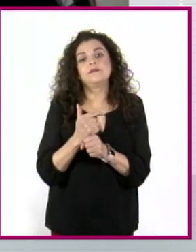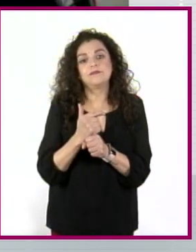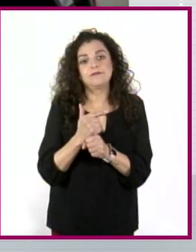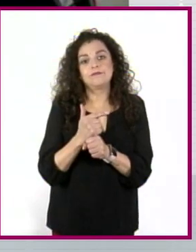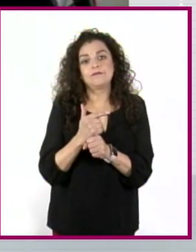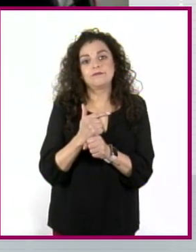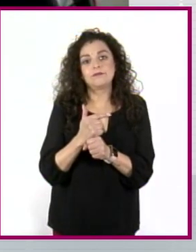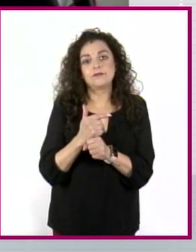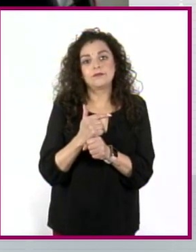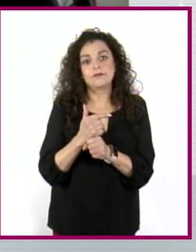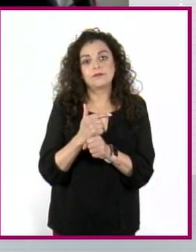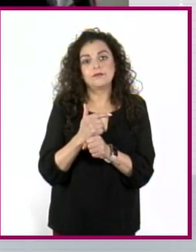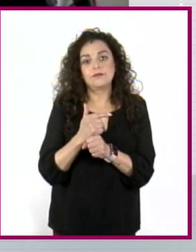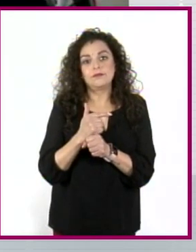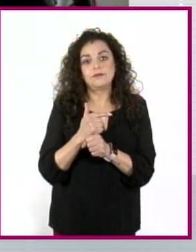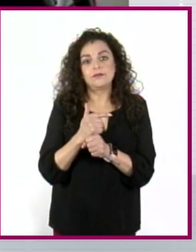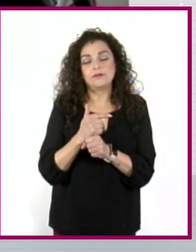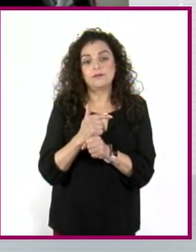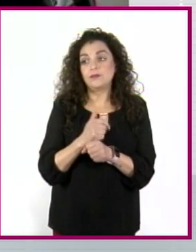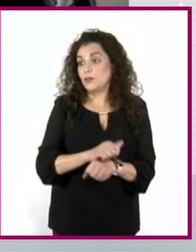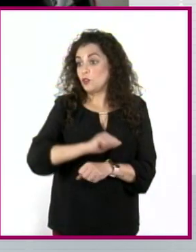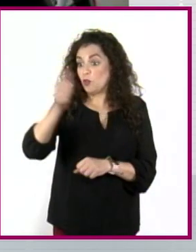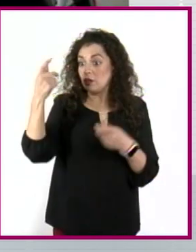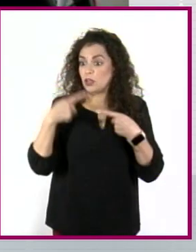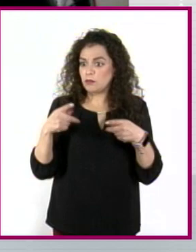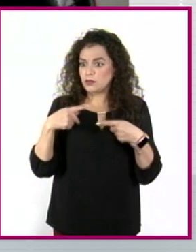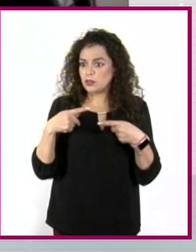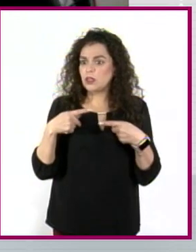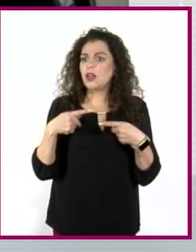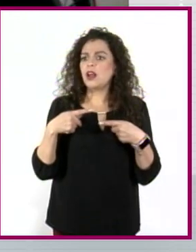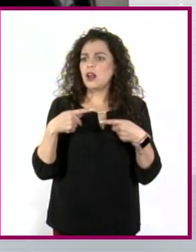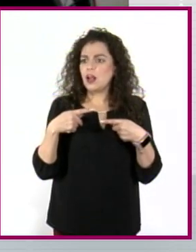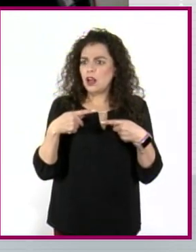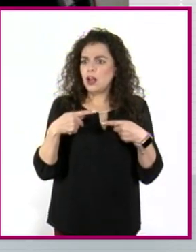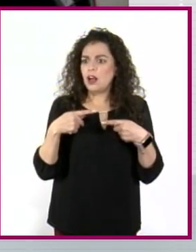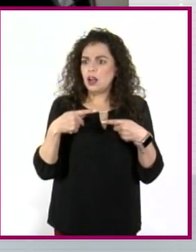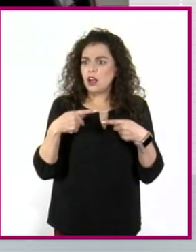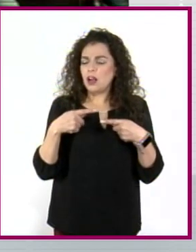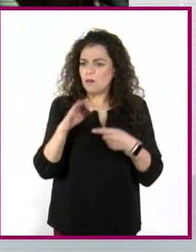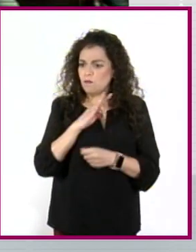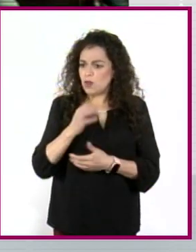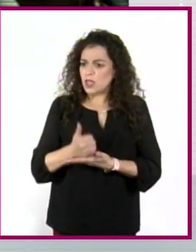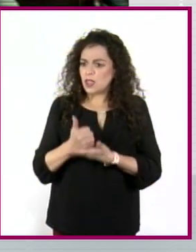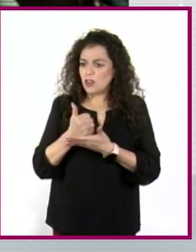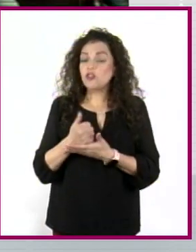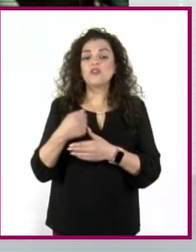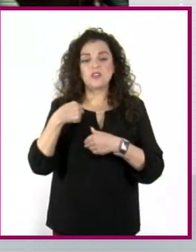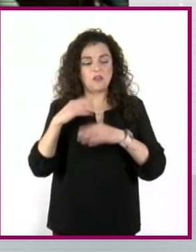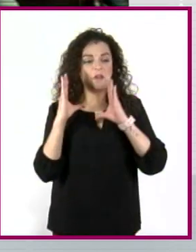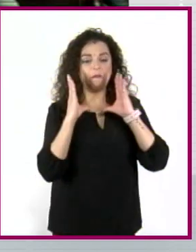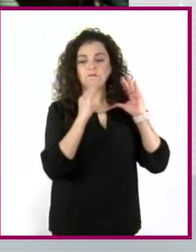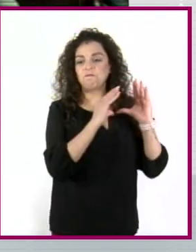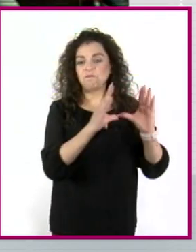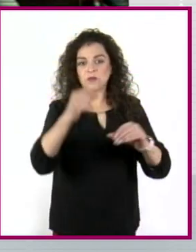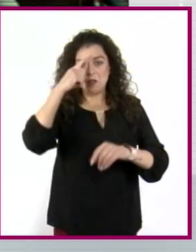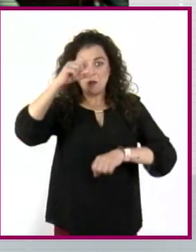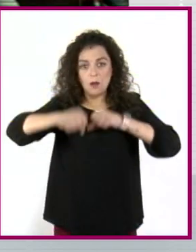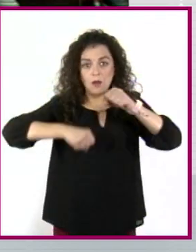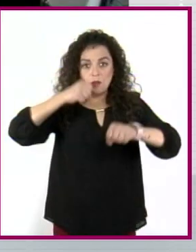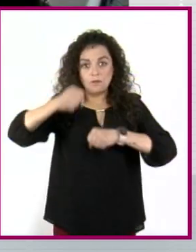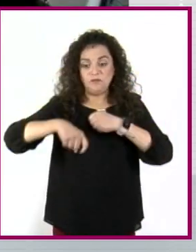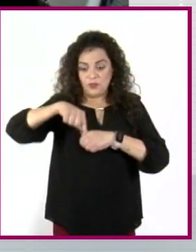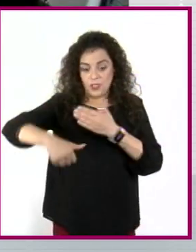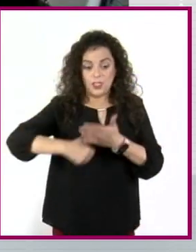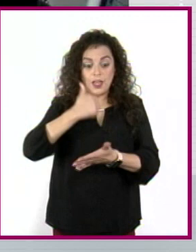tener un efecto en alguien más y empecé a dar clases de cómo andar en bicicleta en la ciudad. Para mí la bicicleta es una solución a muchas